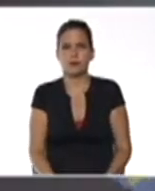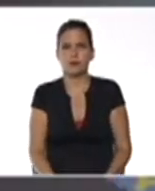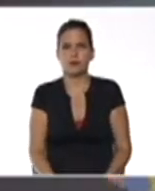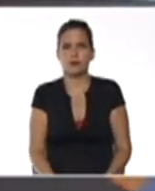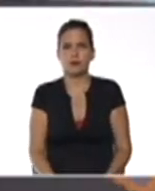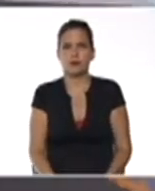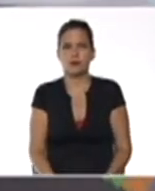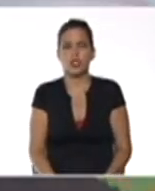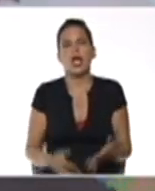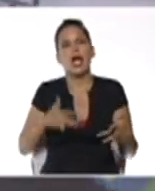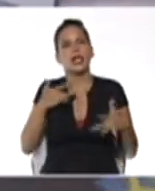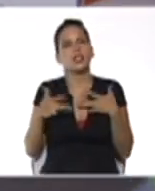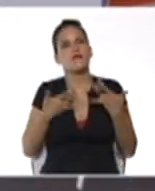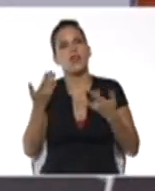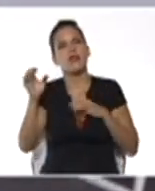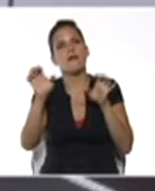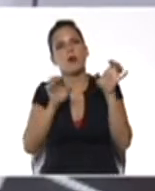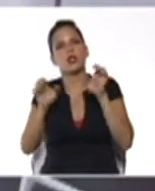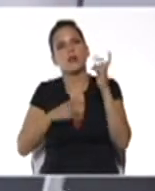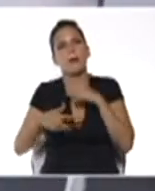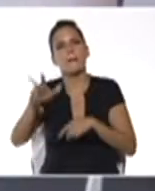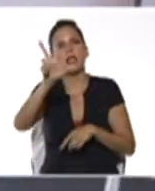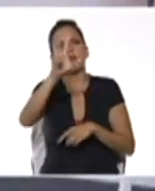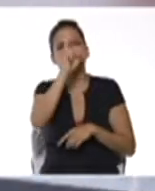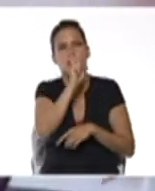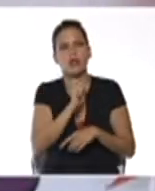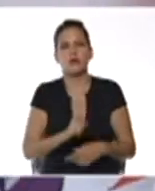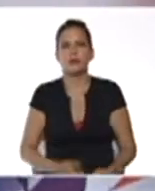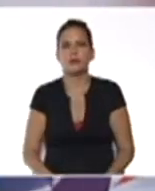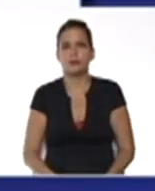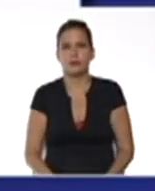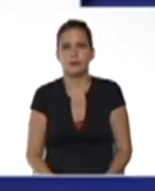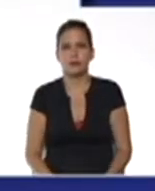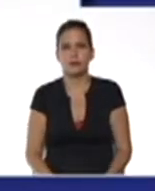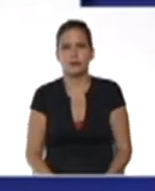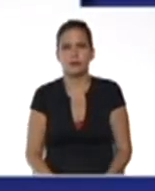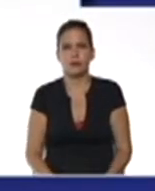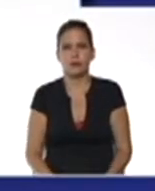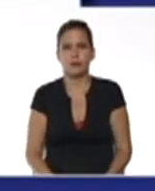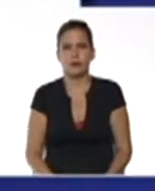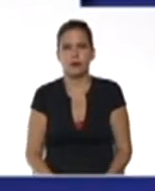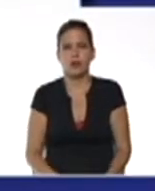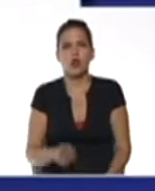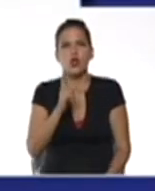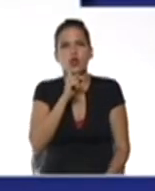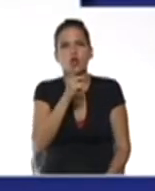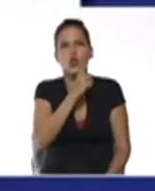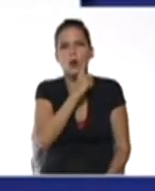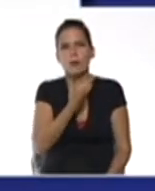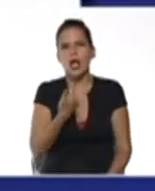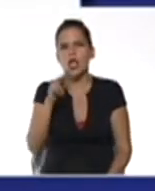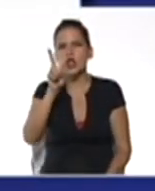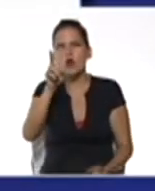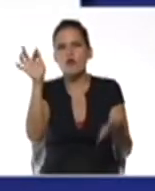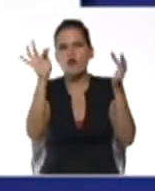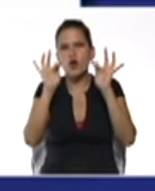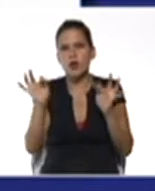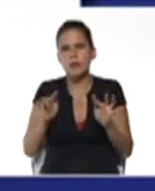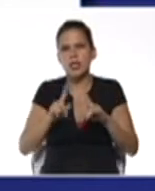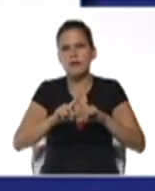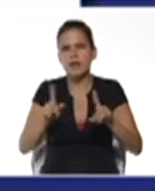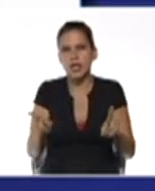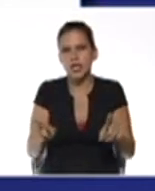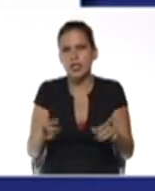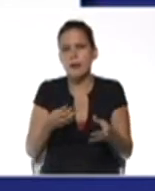actividades evaluativas para tercer año. Nombra dos métodos distintos para resolver un